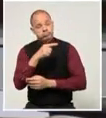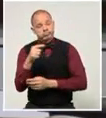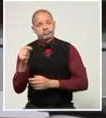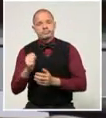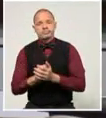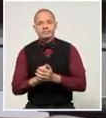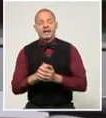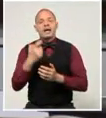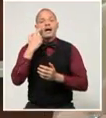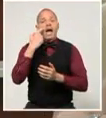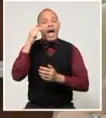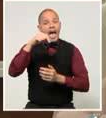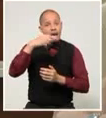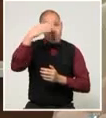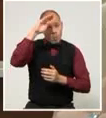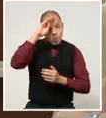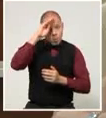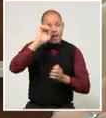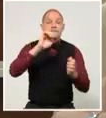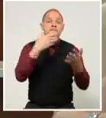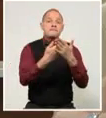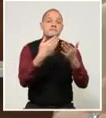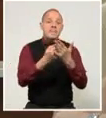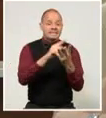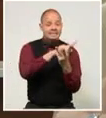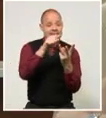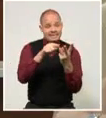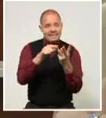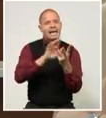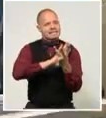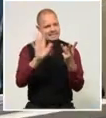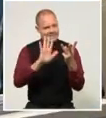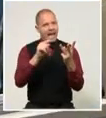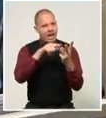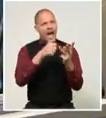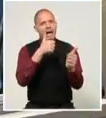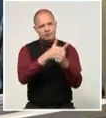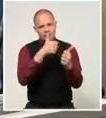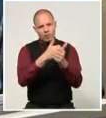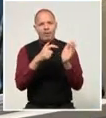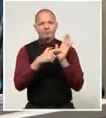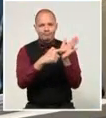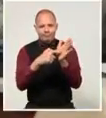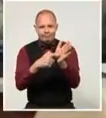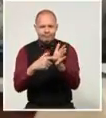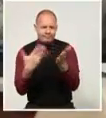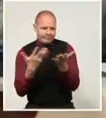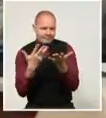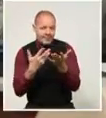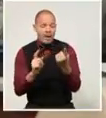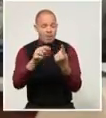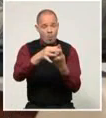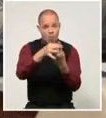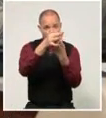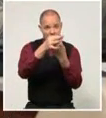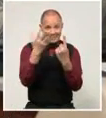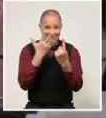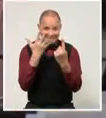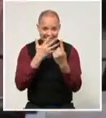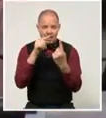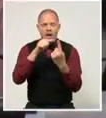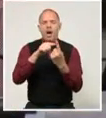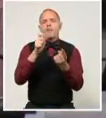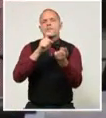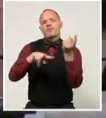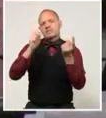tres empresas del país reciben asesoría y ya perciben resultados concretos en su gestión. Una de ellas es la